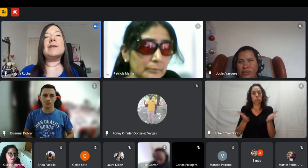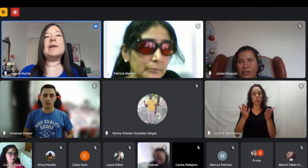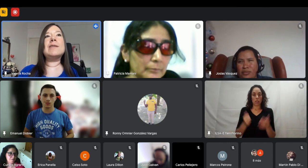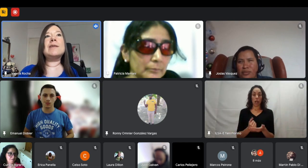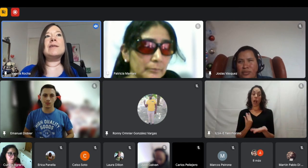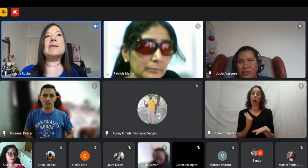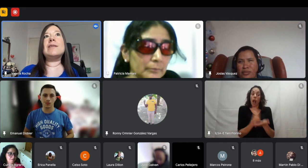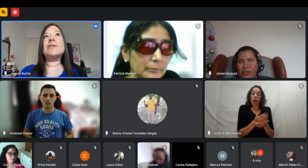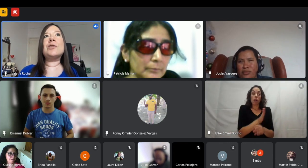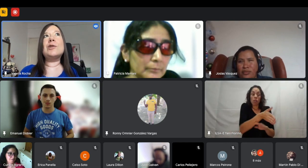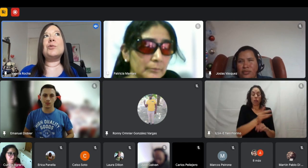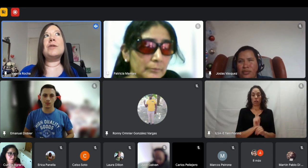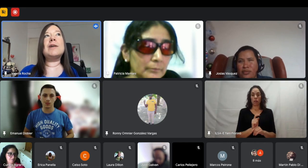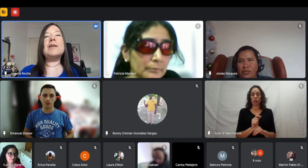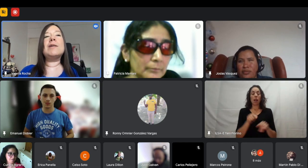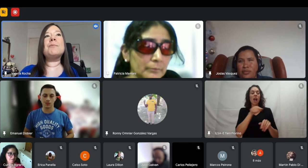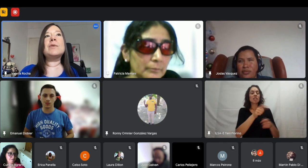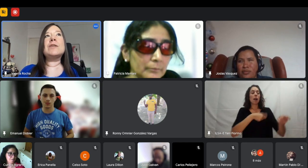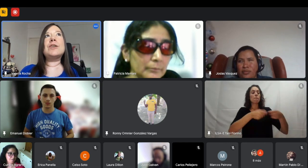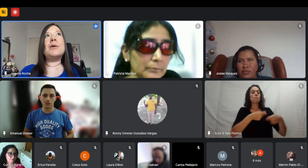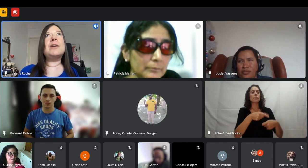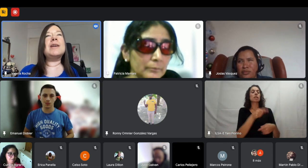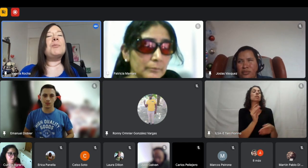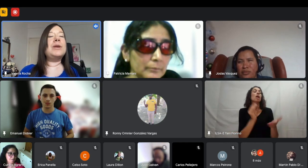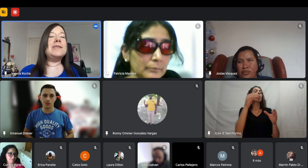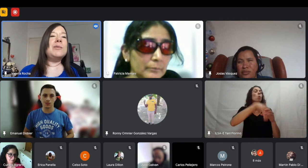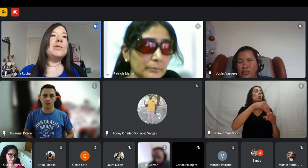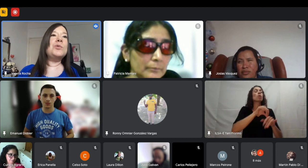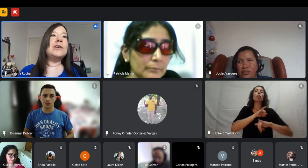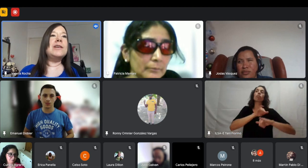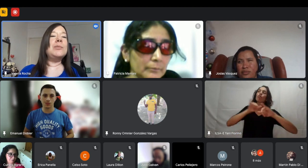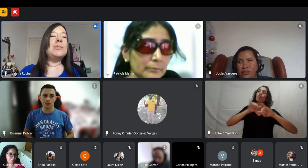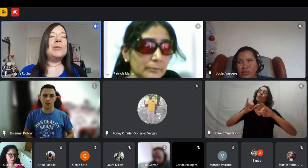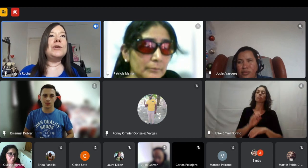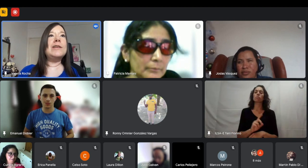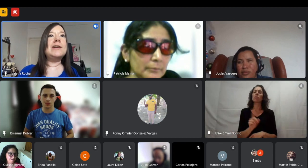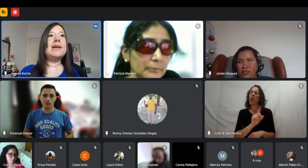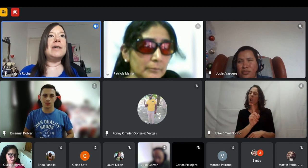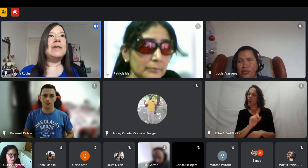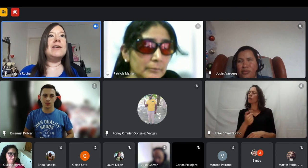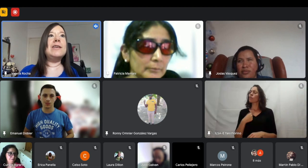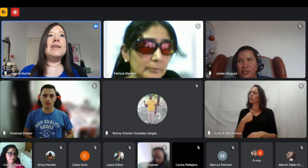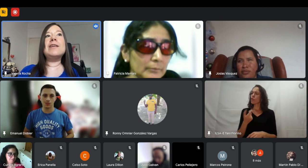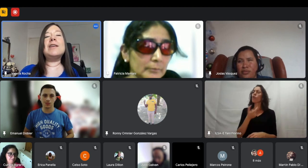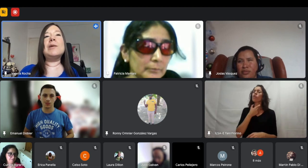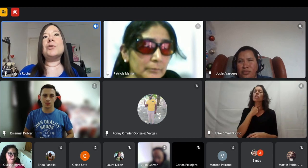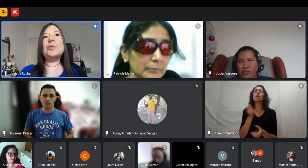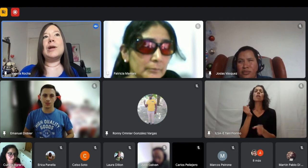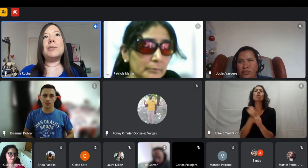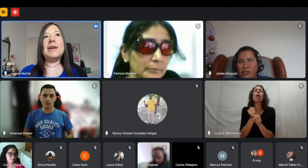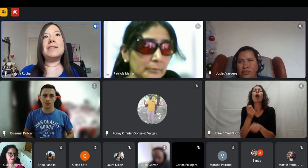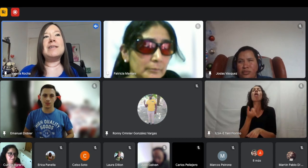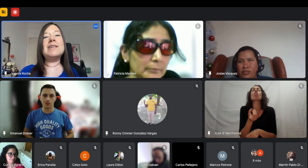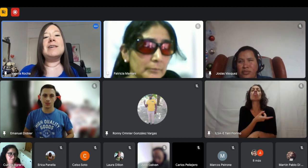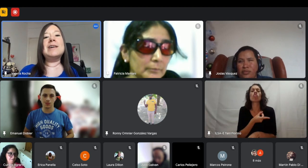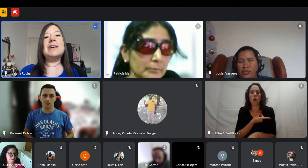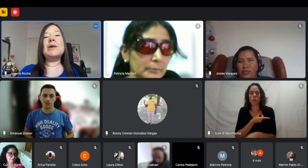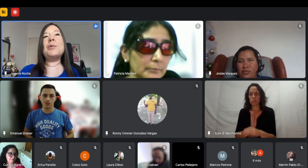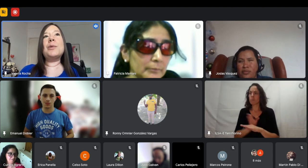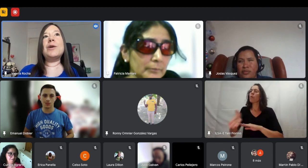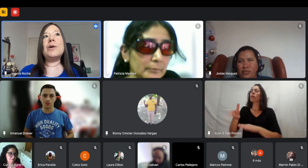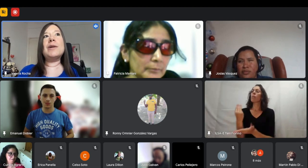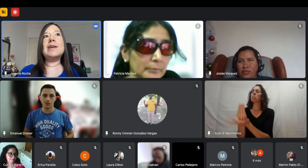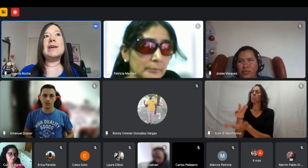tengo que ir a una empresa que dice si soy inclusiva y che a ver ¿en empresa me gustaría trabajar? y ir y postularme a esa